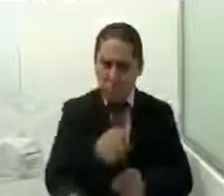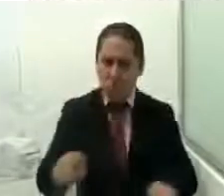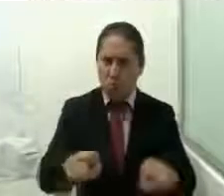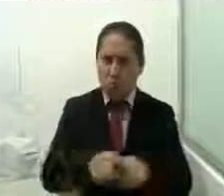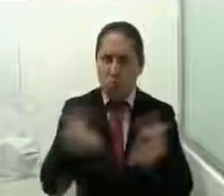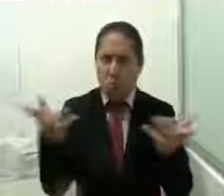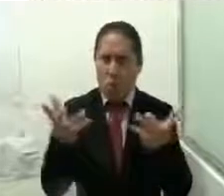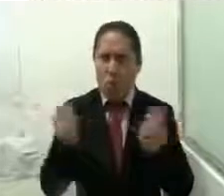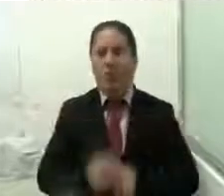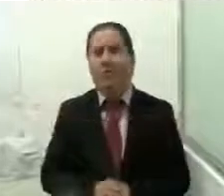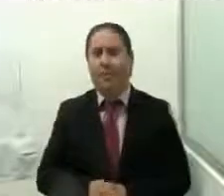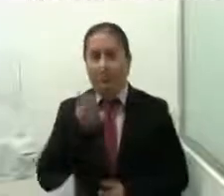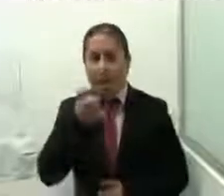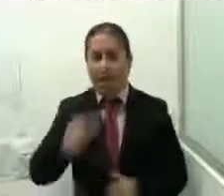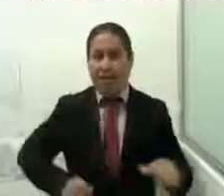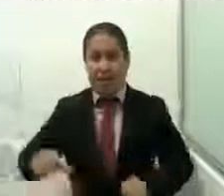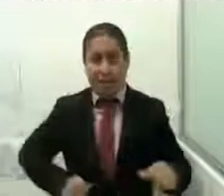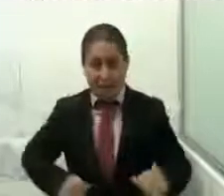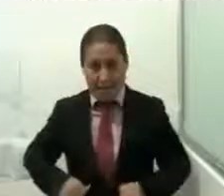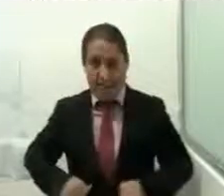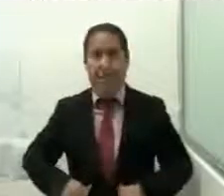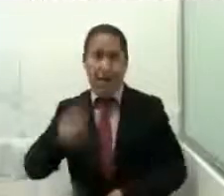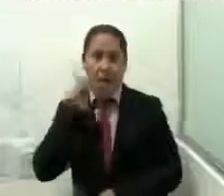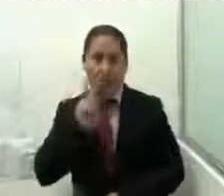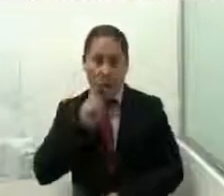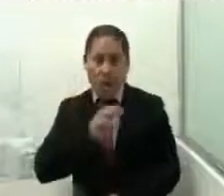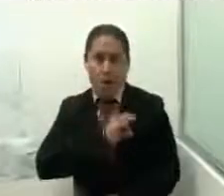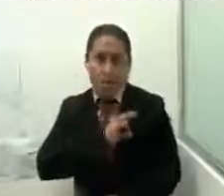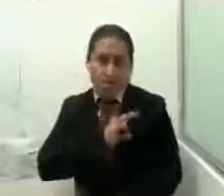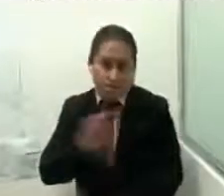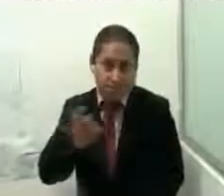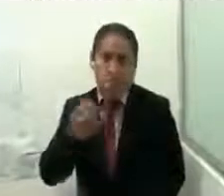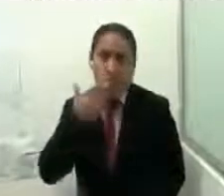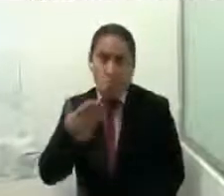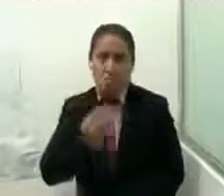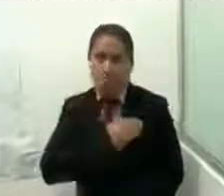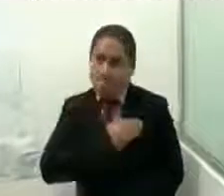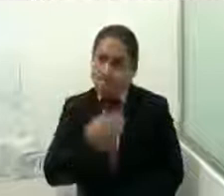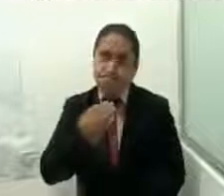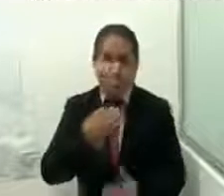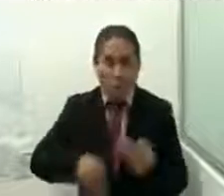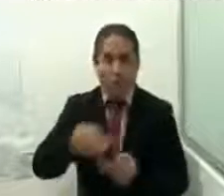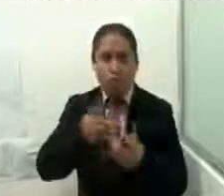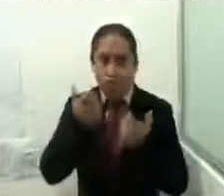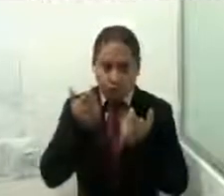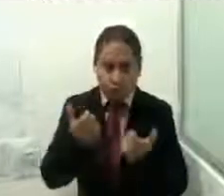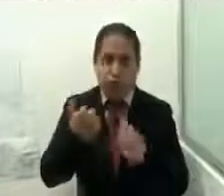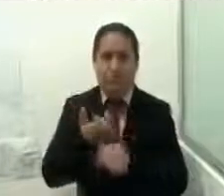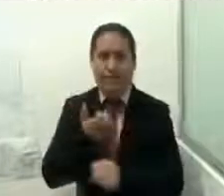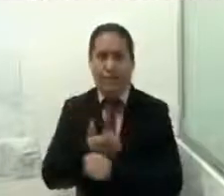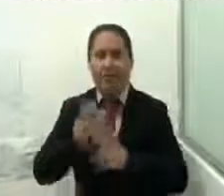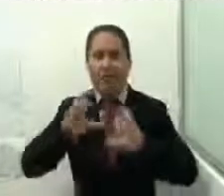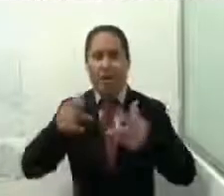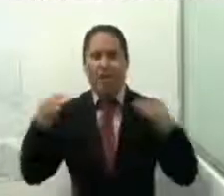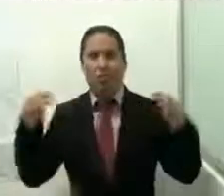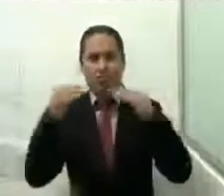Con estas acciones se ha contribuido al empoderamiento de las mujeres, provocando su inclusión en la vida económica del Estado de forma igualitaria,